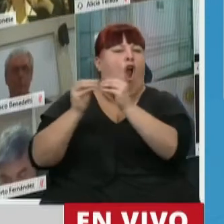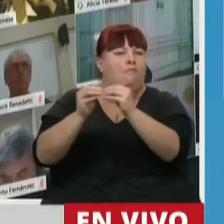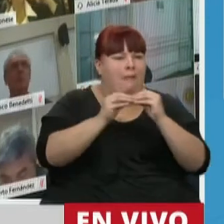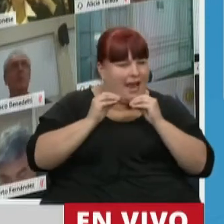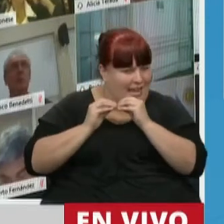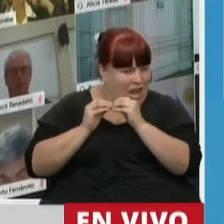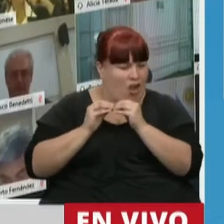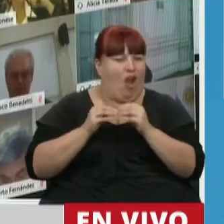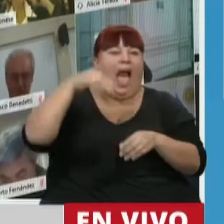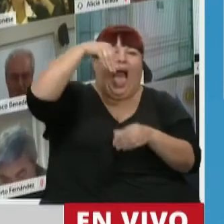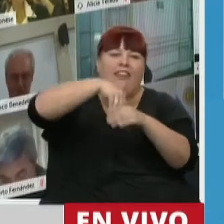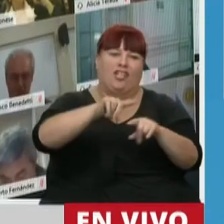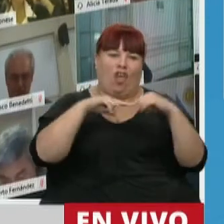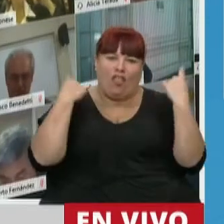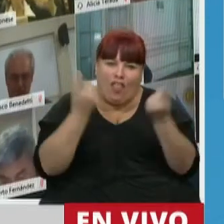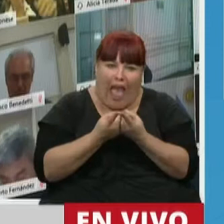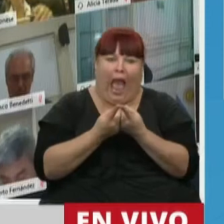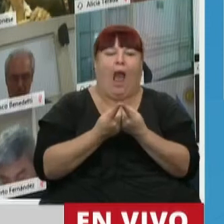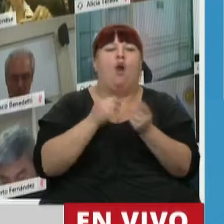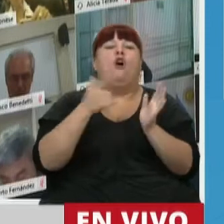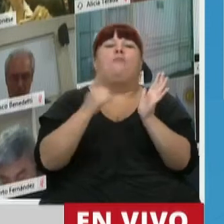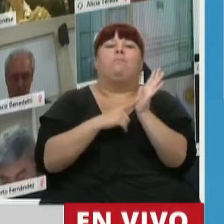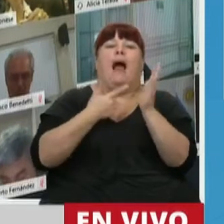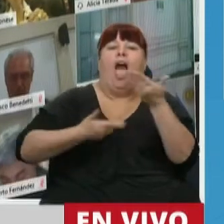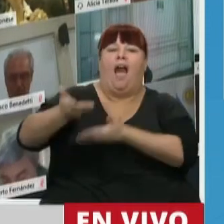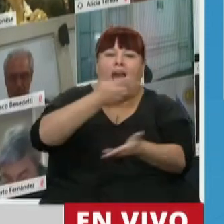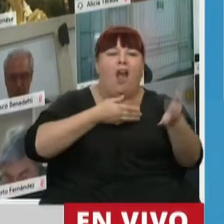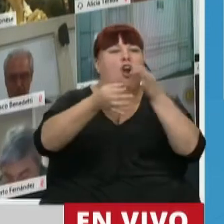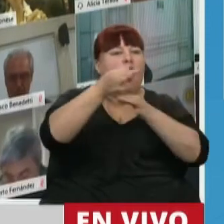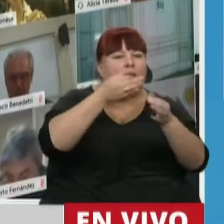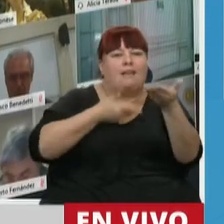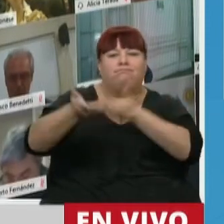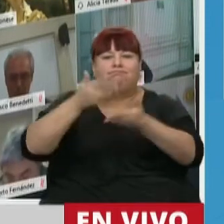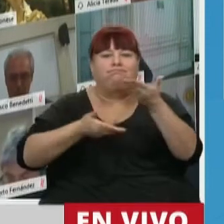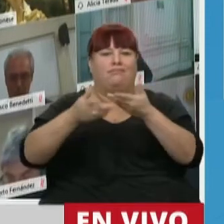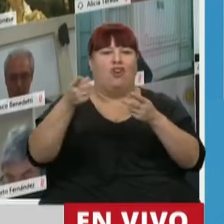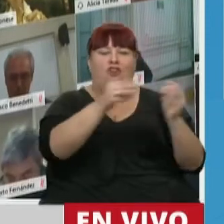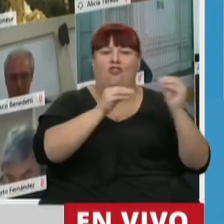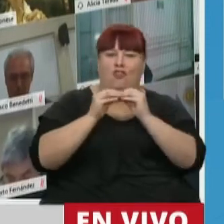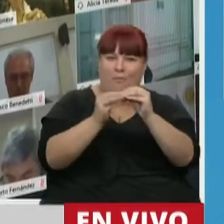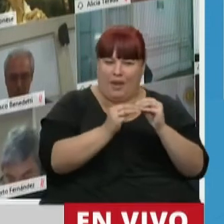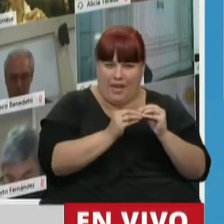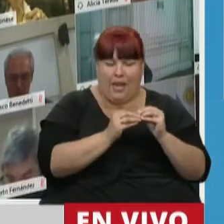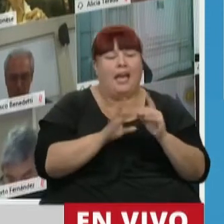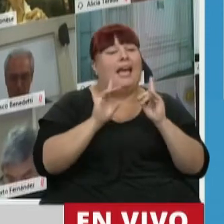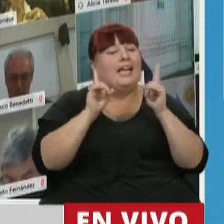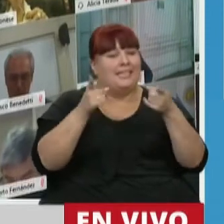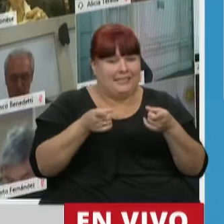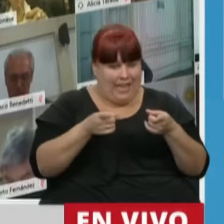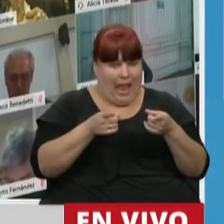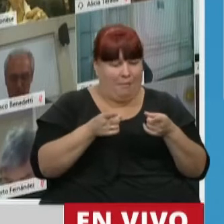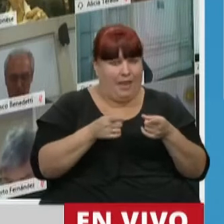De estar en el aula aprendiendo reglas de convivencia, dialogando, interactuando con otros. Pero también,